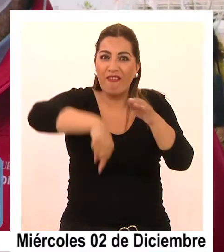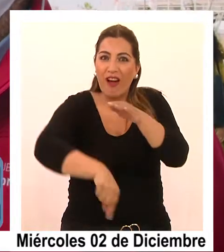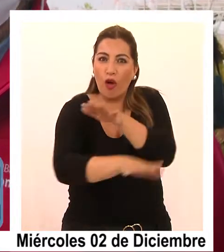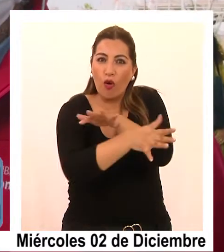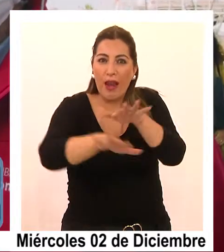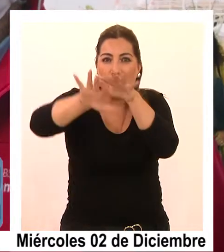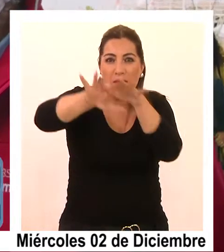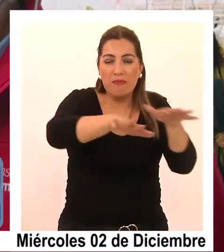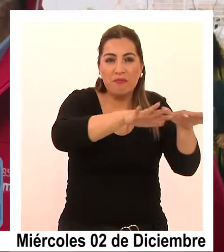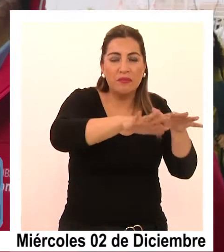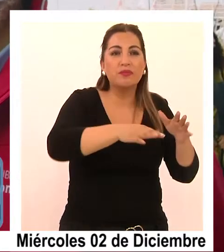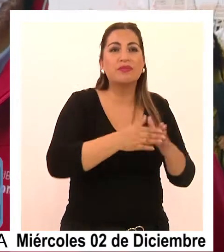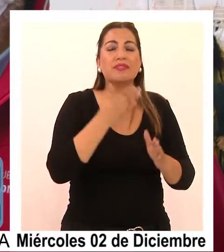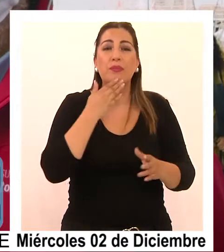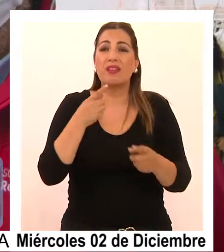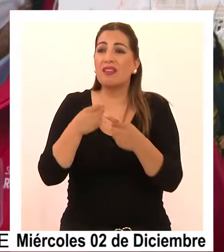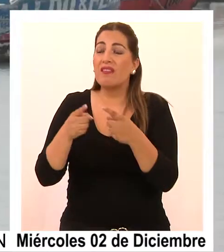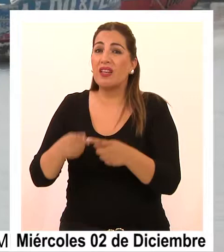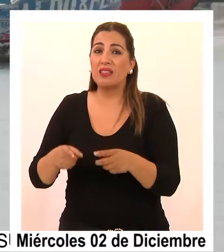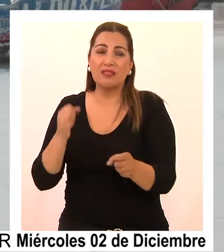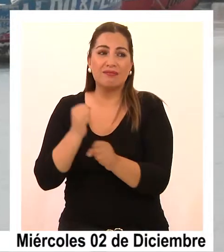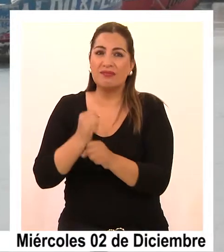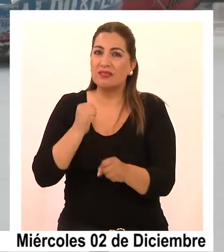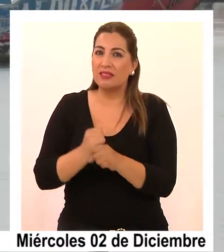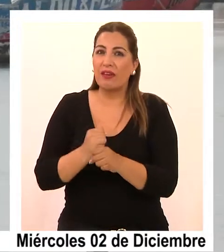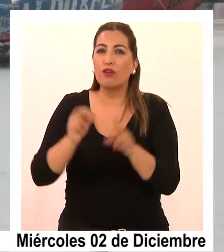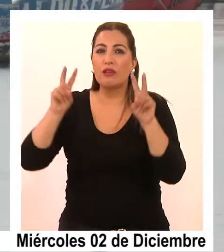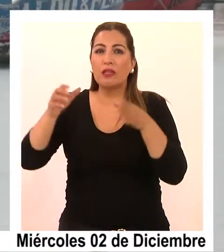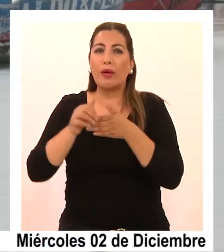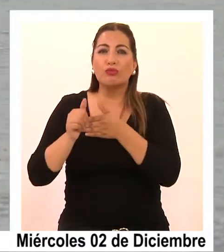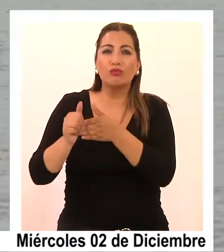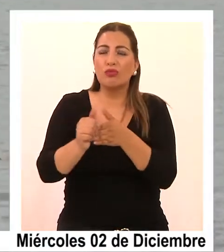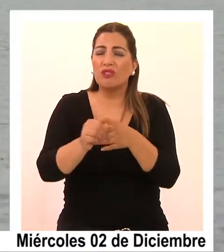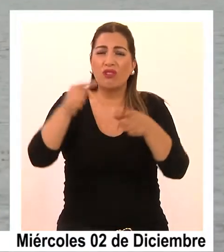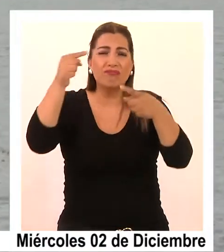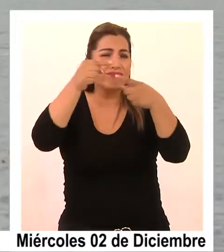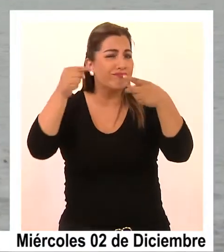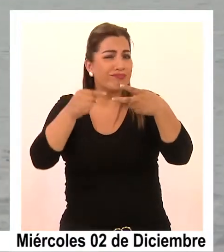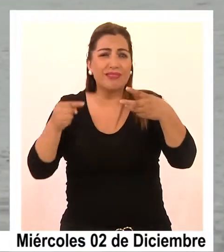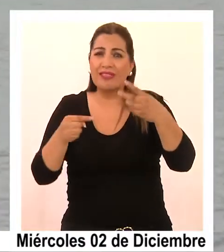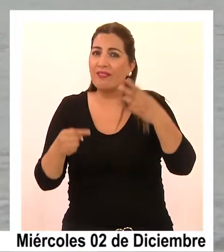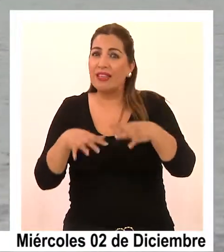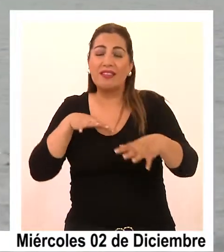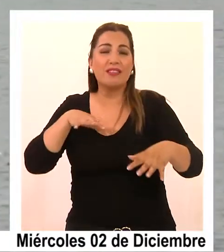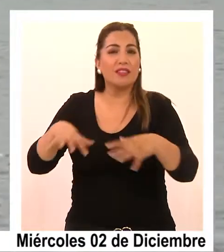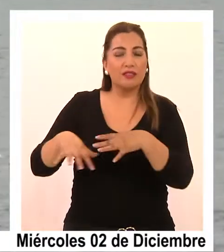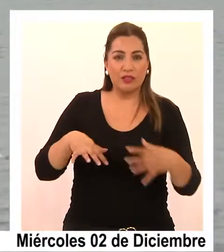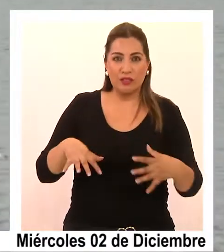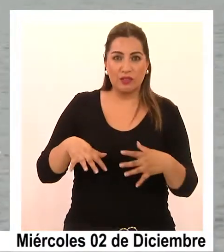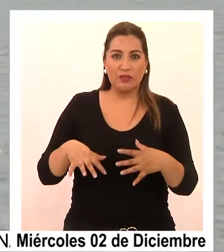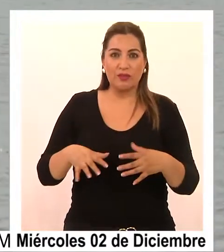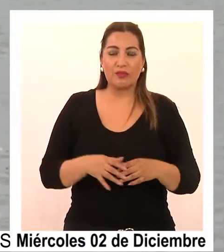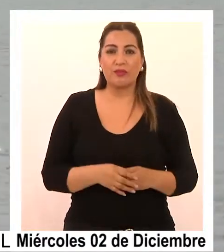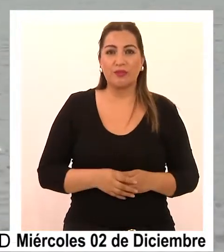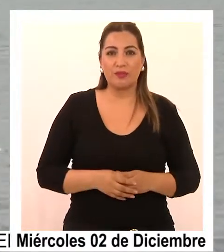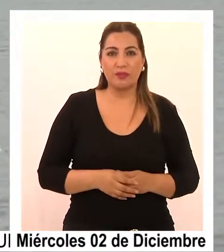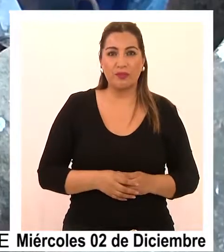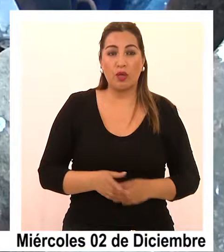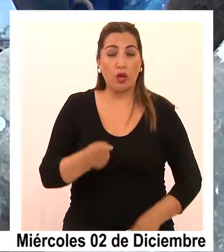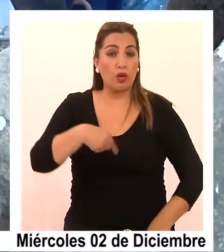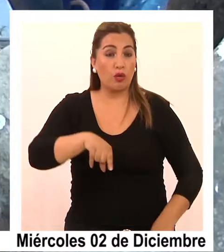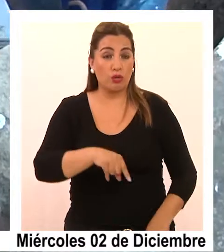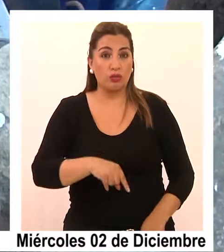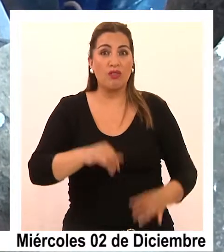lado buscar la diversificación productiva en materia de circuitos turísticos, en fin, una serie de elementos que con los resultados que estamos